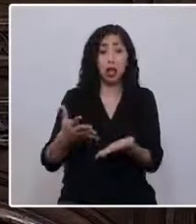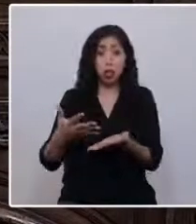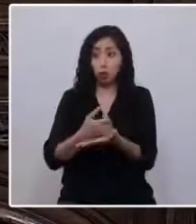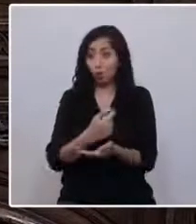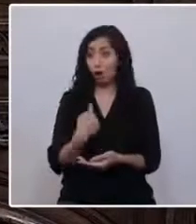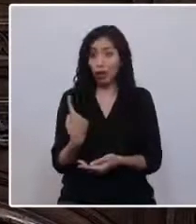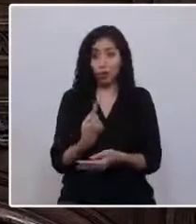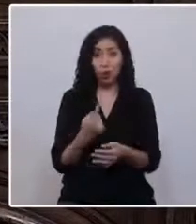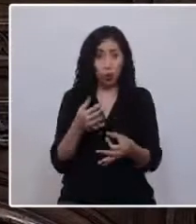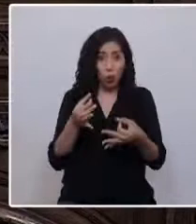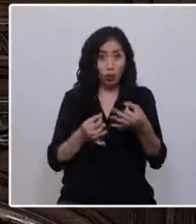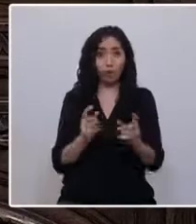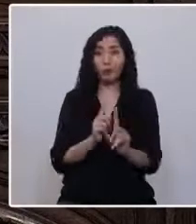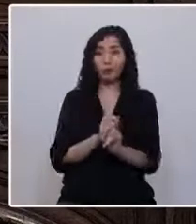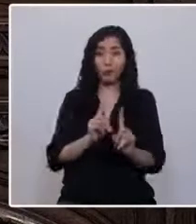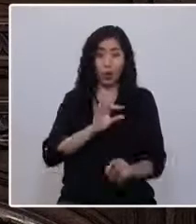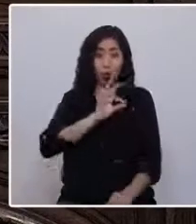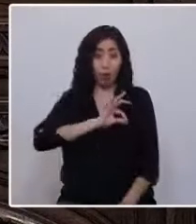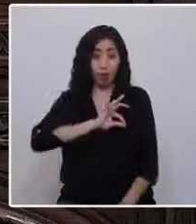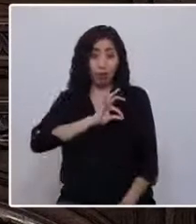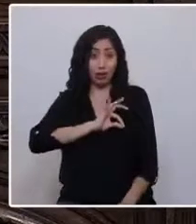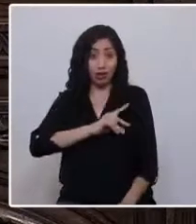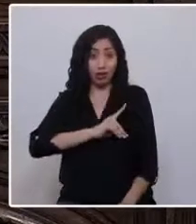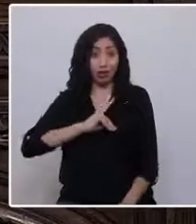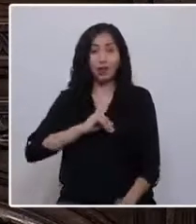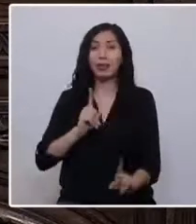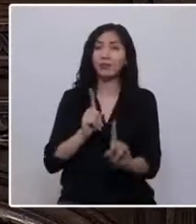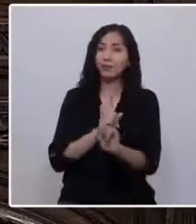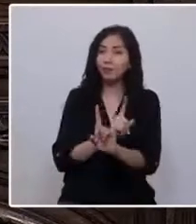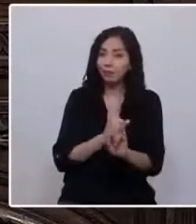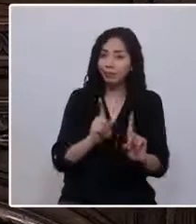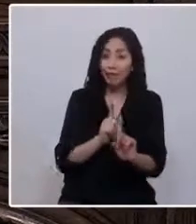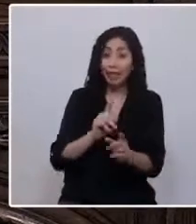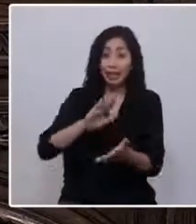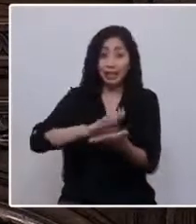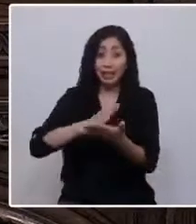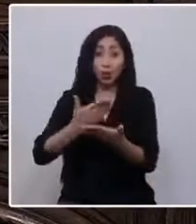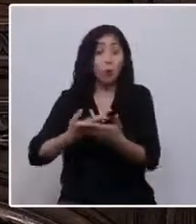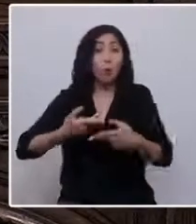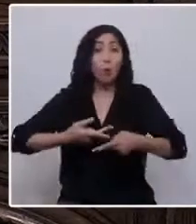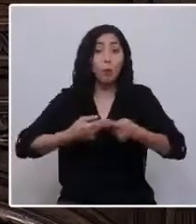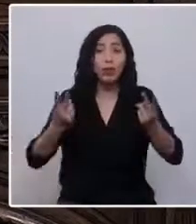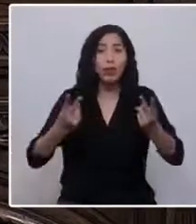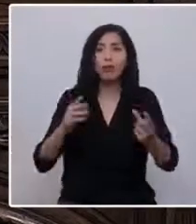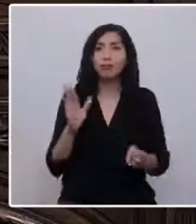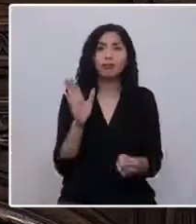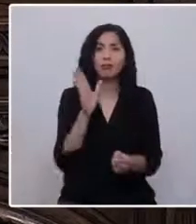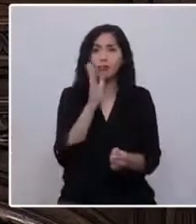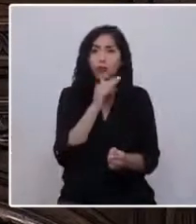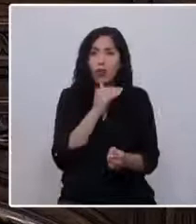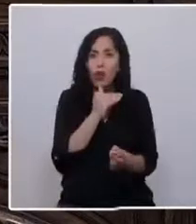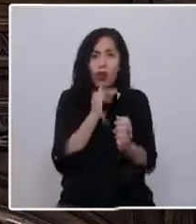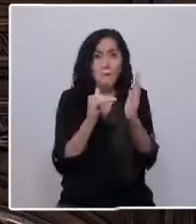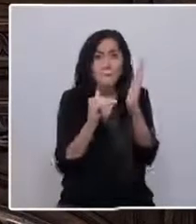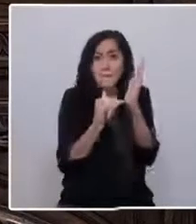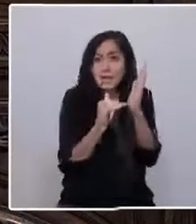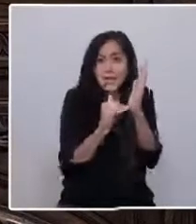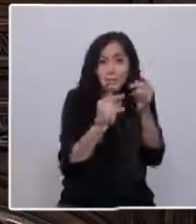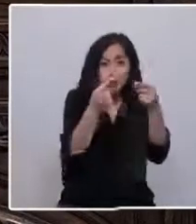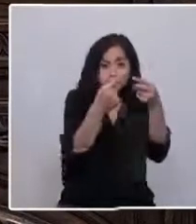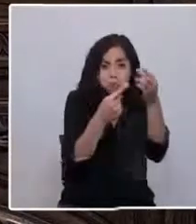justos, nuestras jubilaciones no son dignas, nuestra salud pública no tiene las condiciones mínimas necesarias para